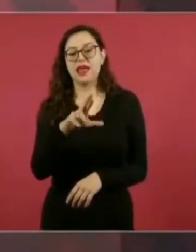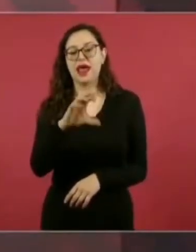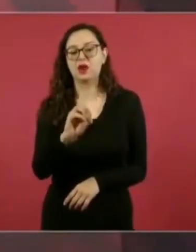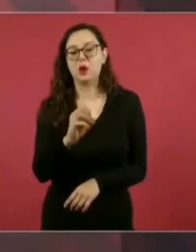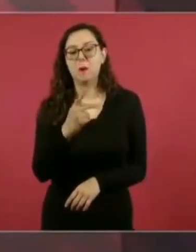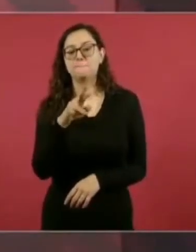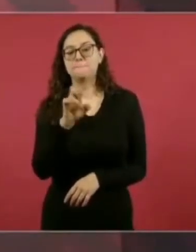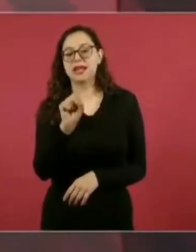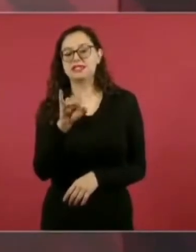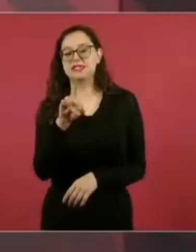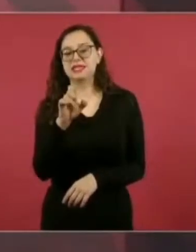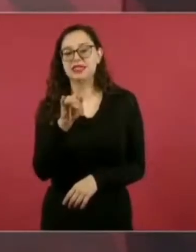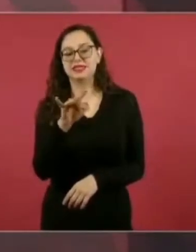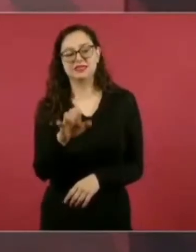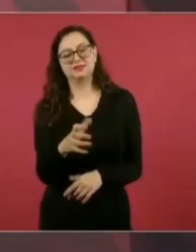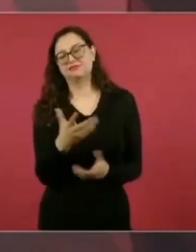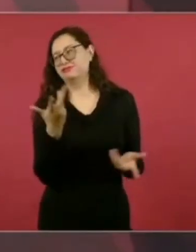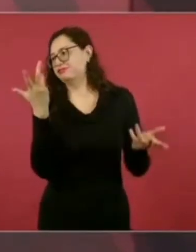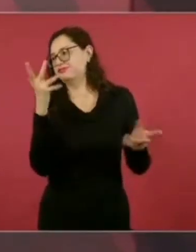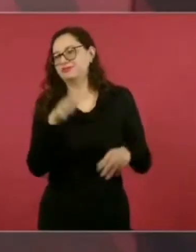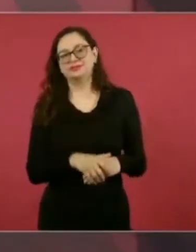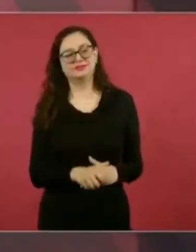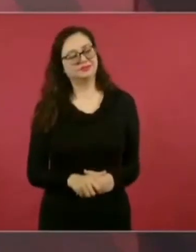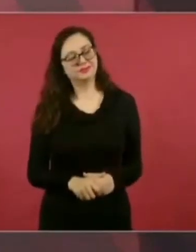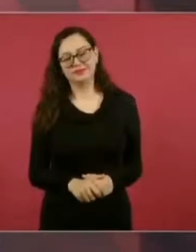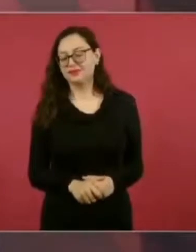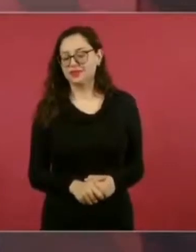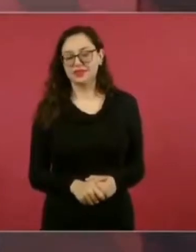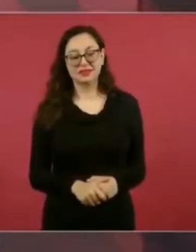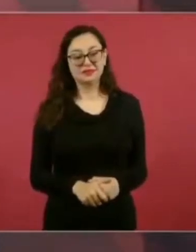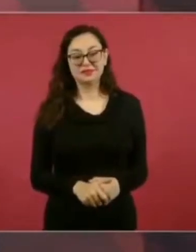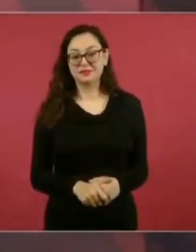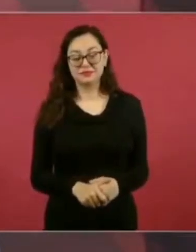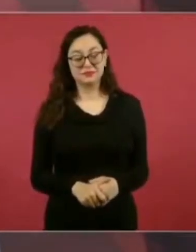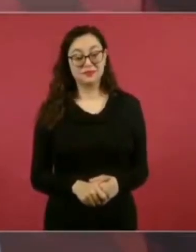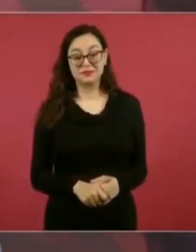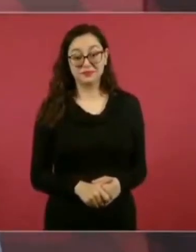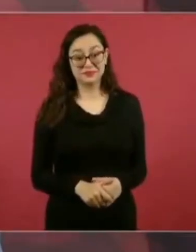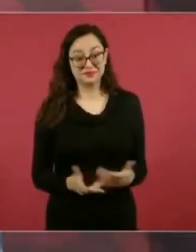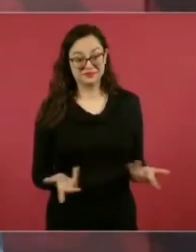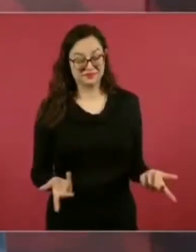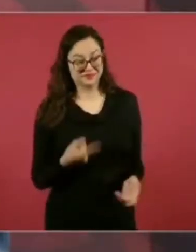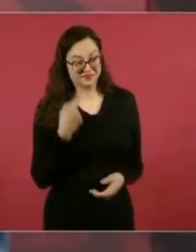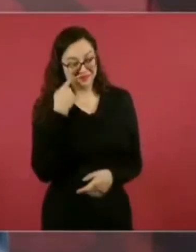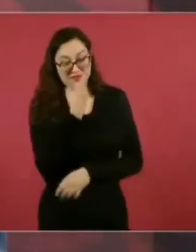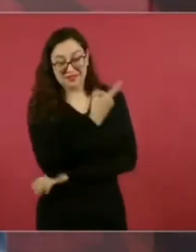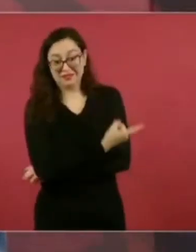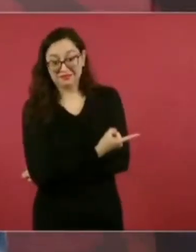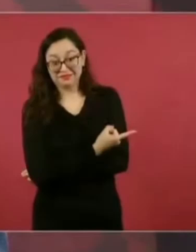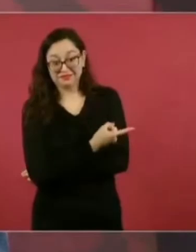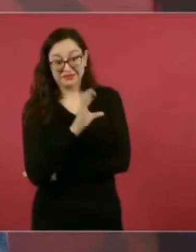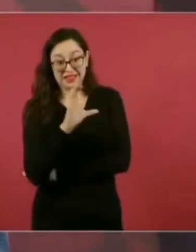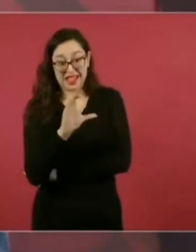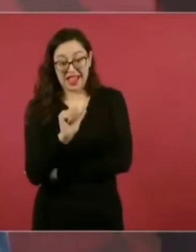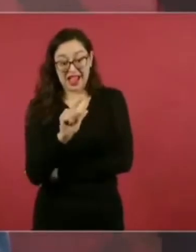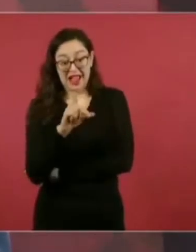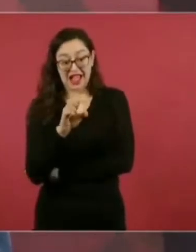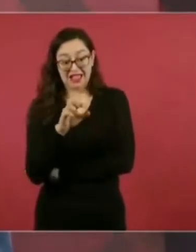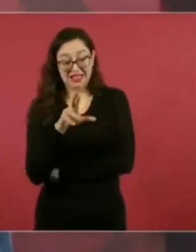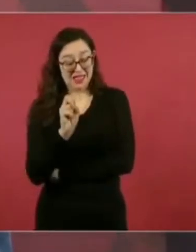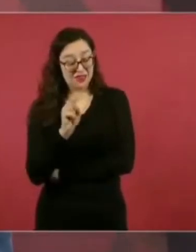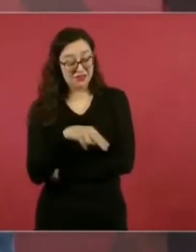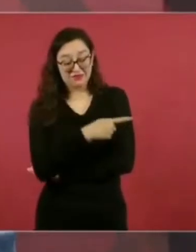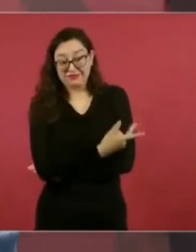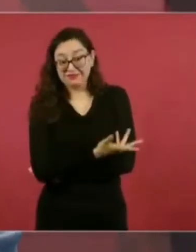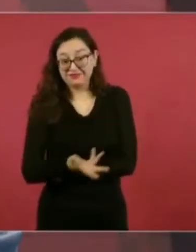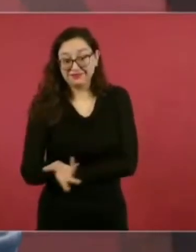Yo lamento la situación de Calderón en lo personal y también porque